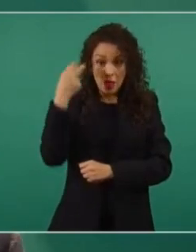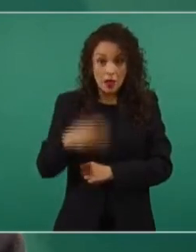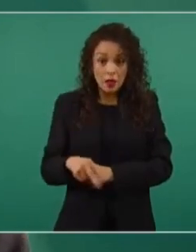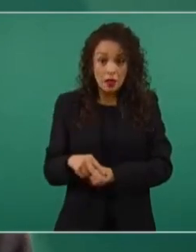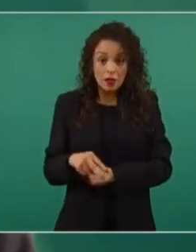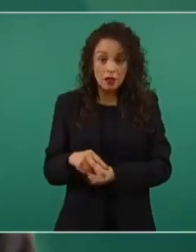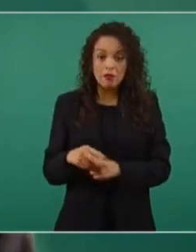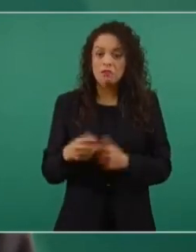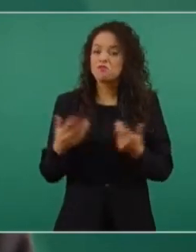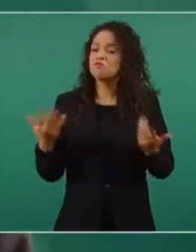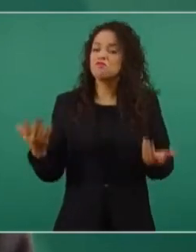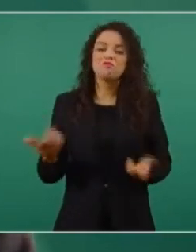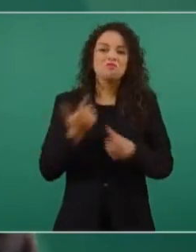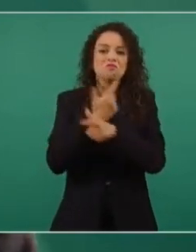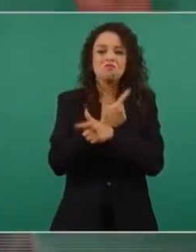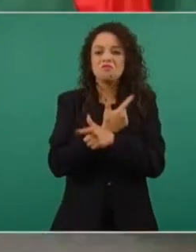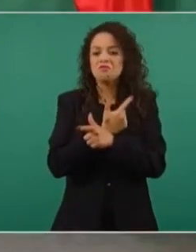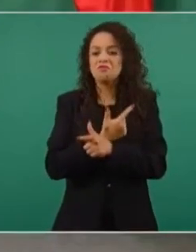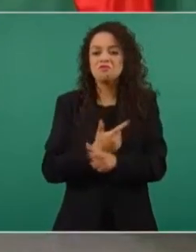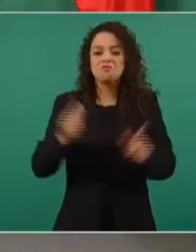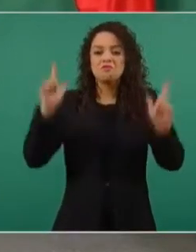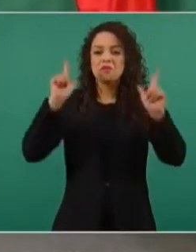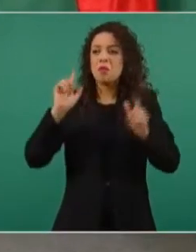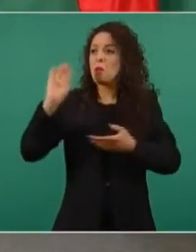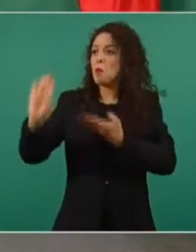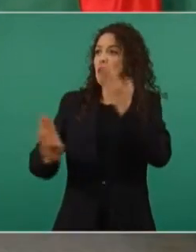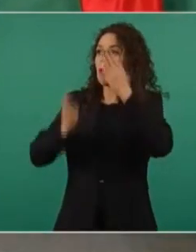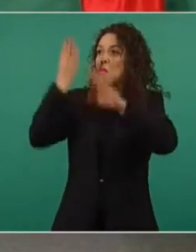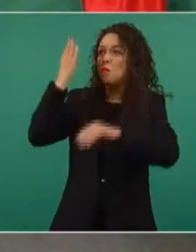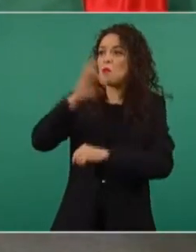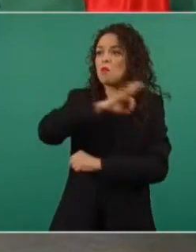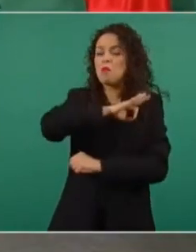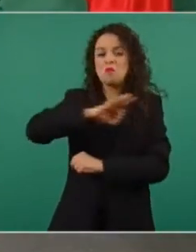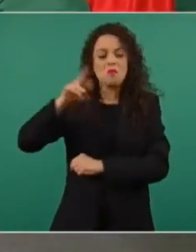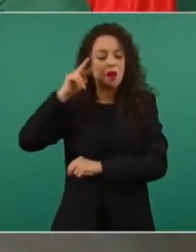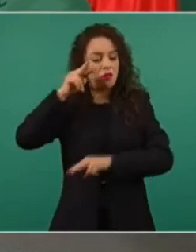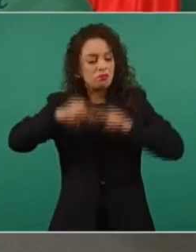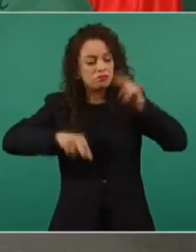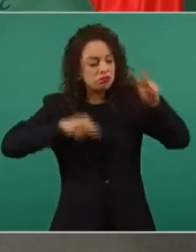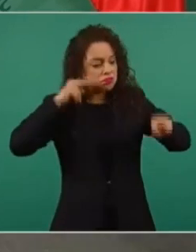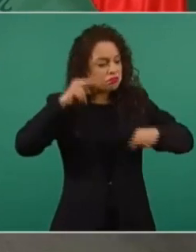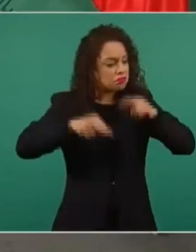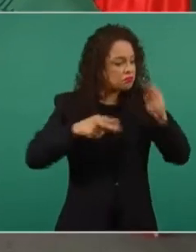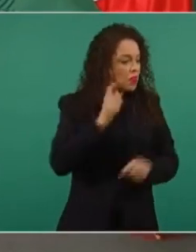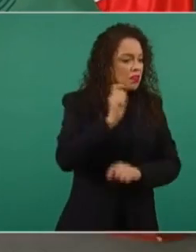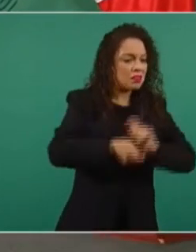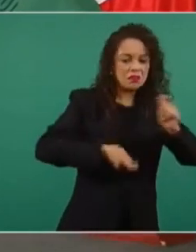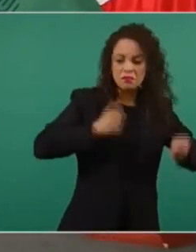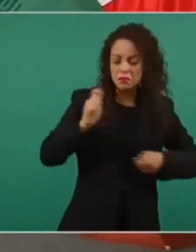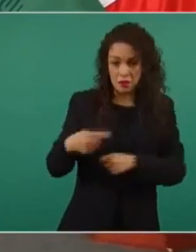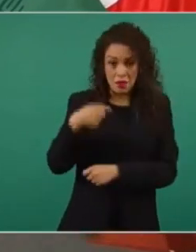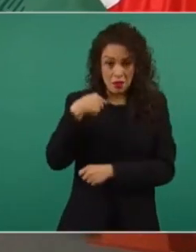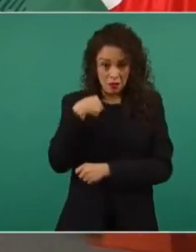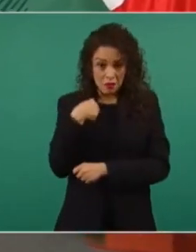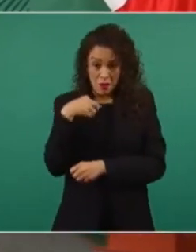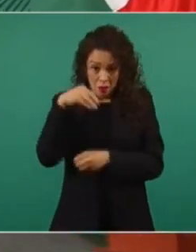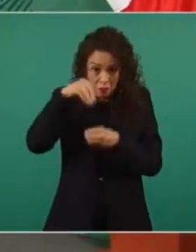al escrutinio mundial. No tenemos nada que ocultar,